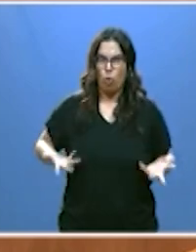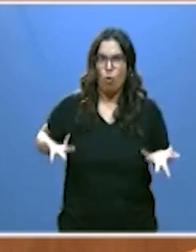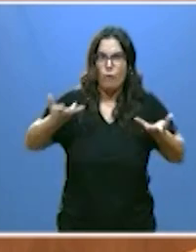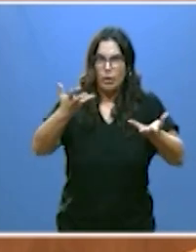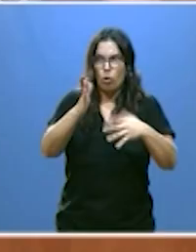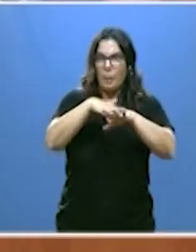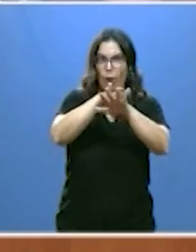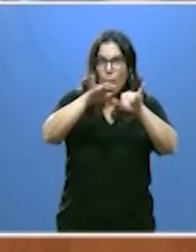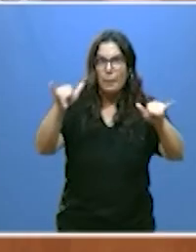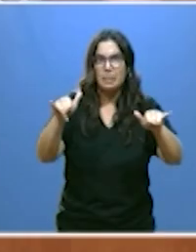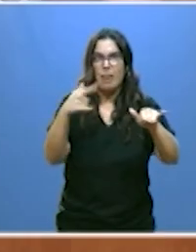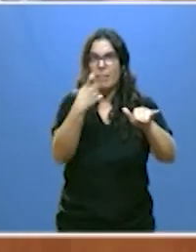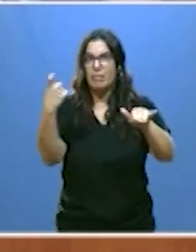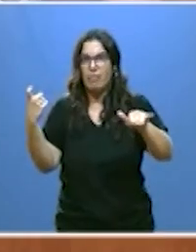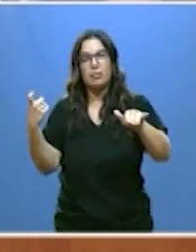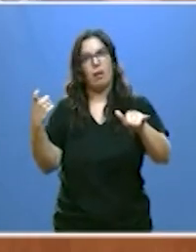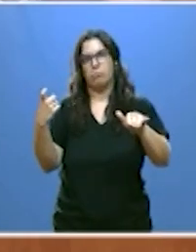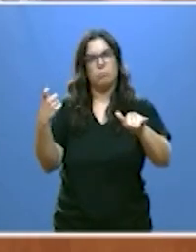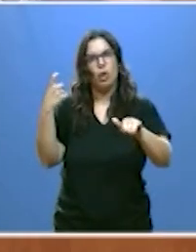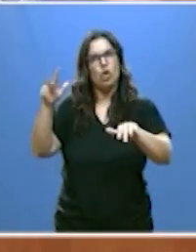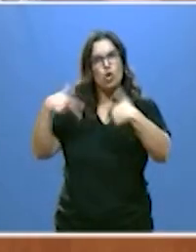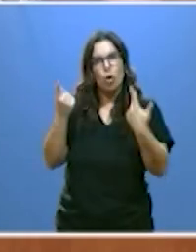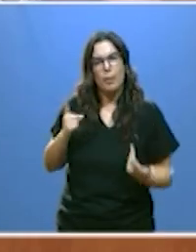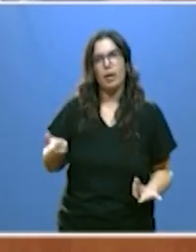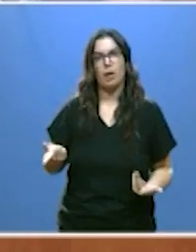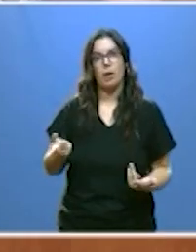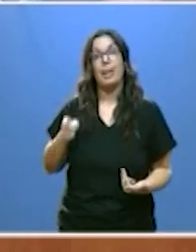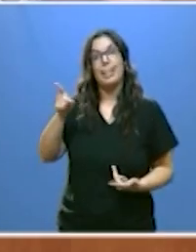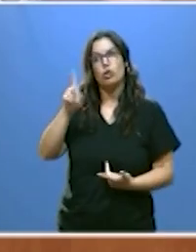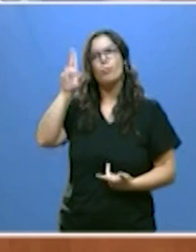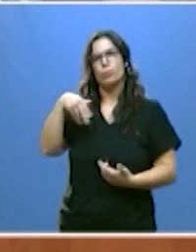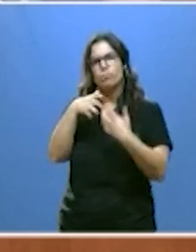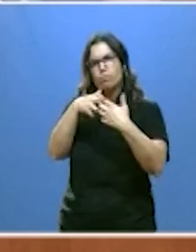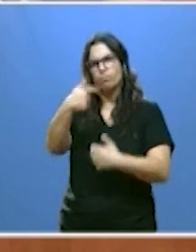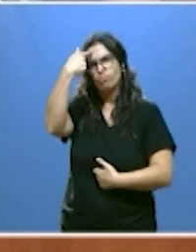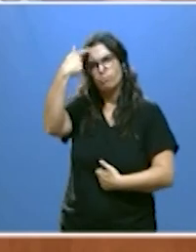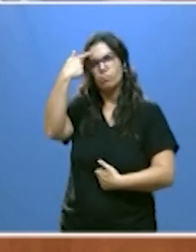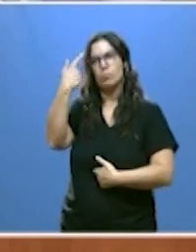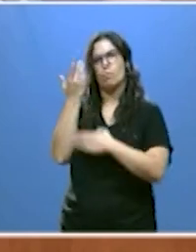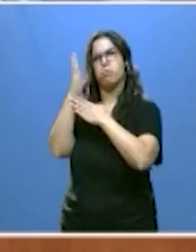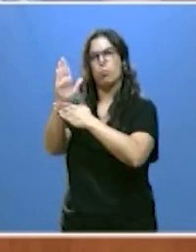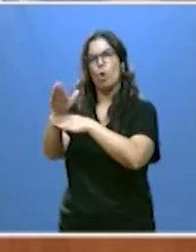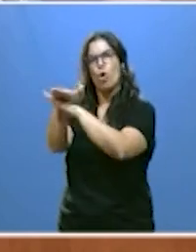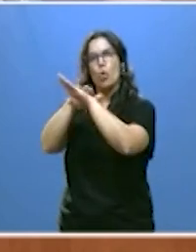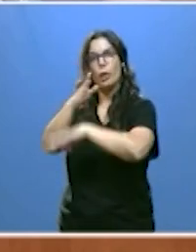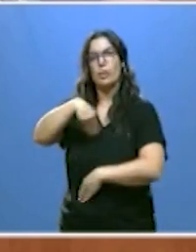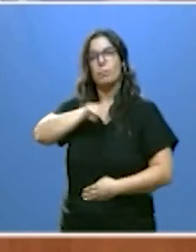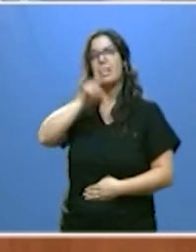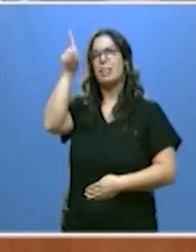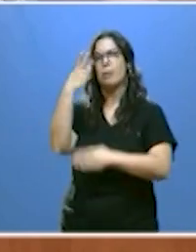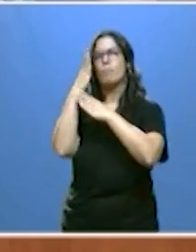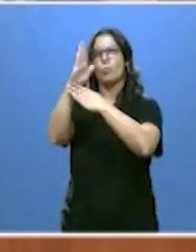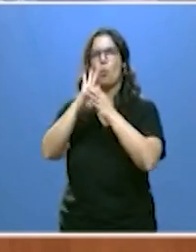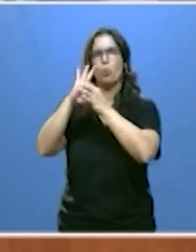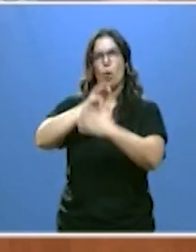compensar las carencias haremos de esto un caballo de batalla ante el gobierno de España y ante la Unión Europea